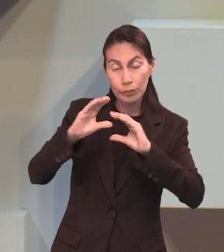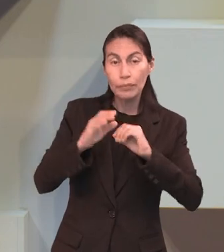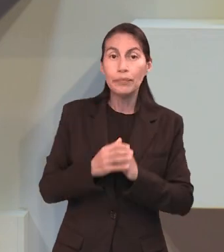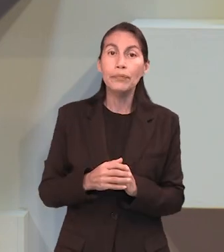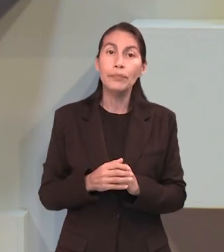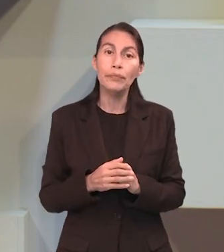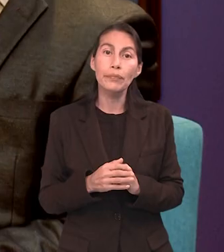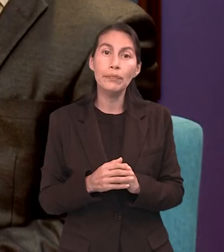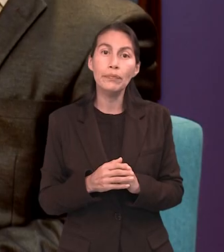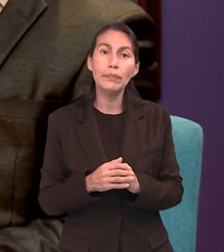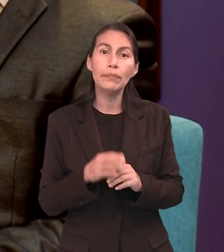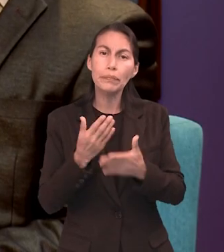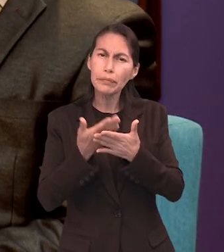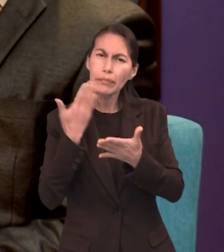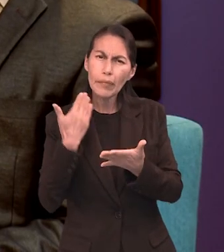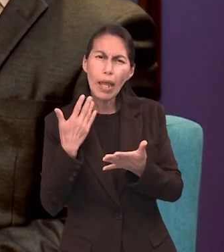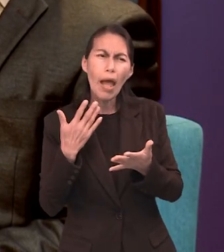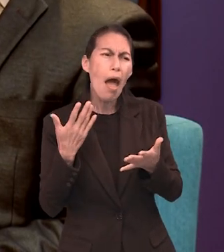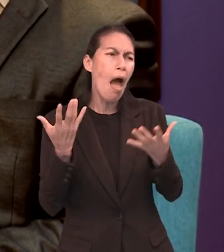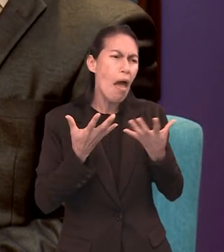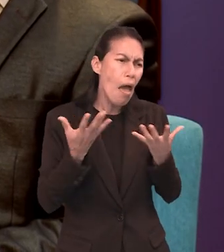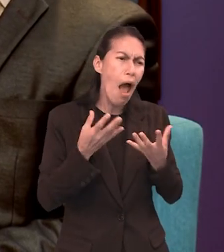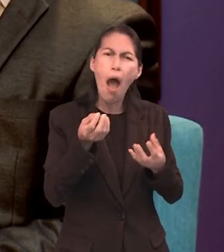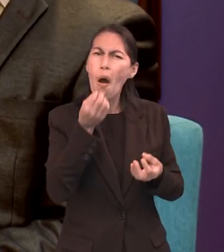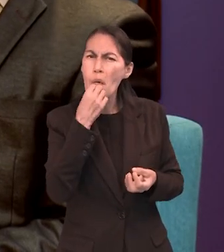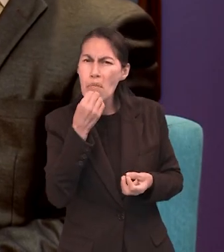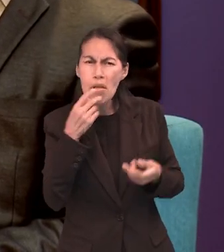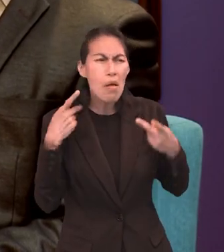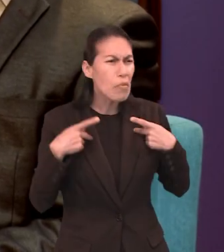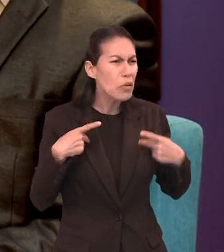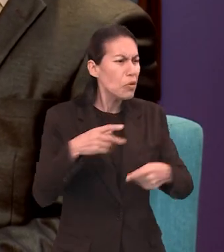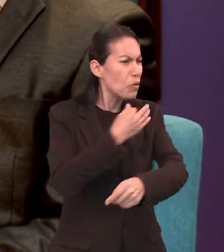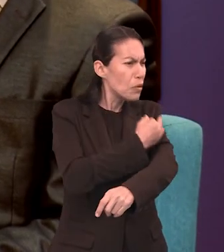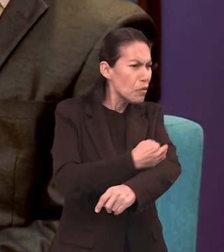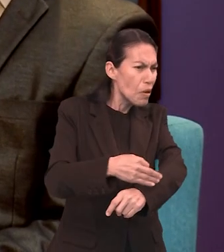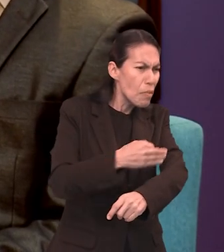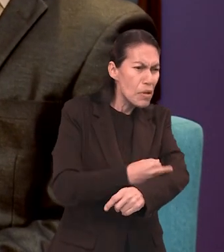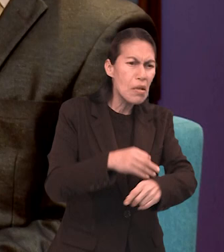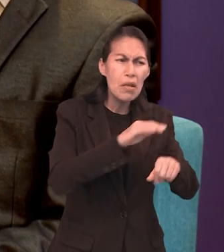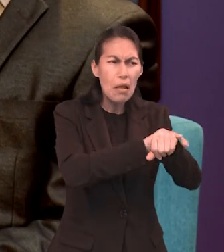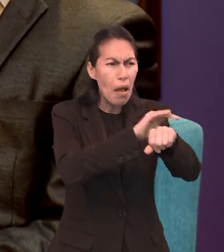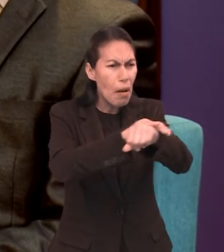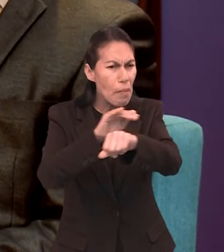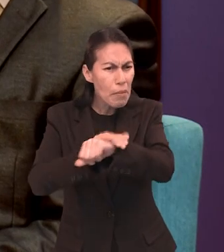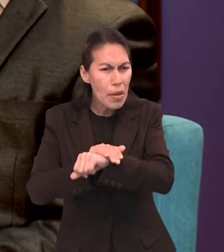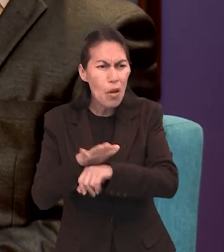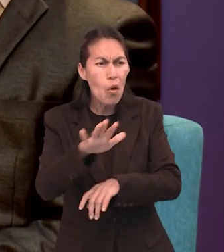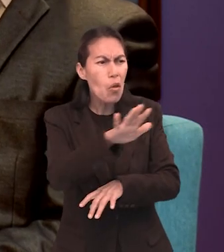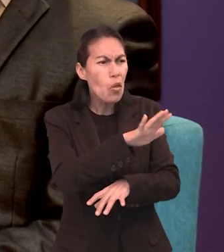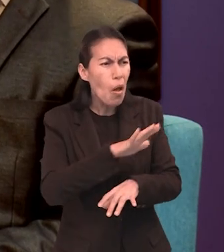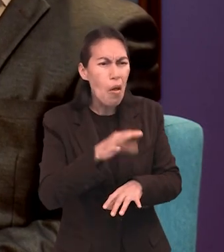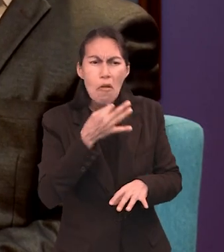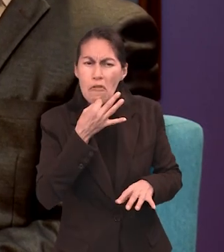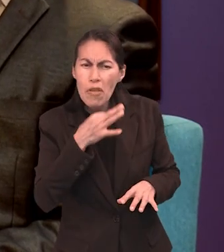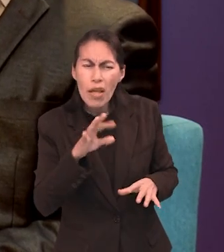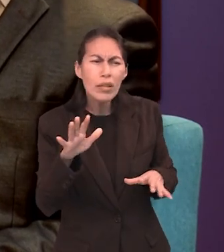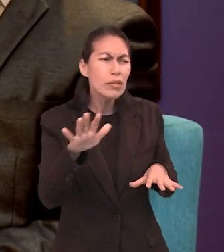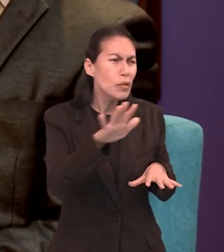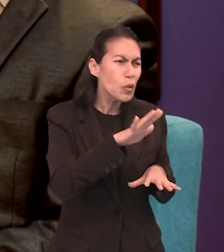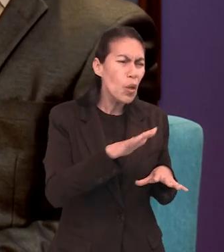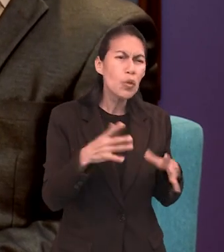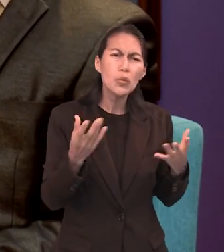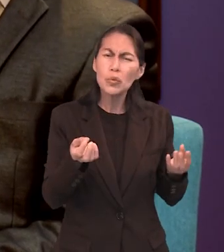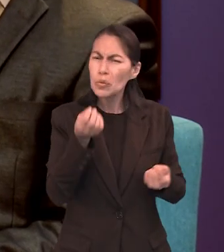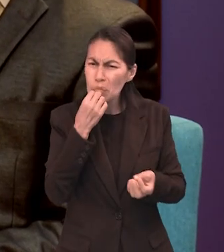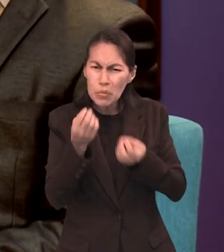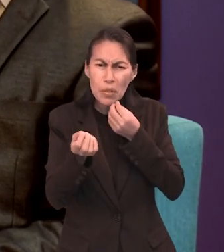era normalmente una comida comunitaria entre los familiares que celebraban su